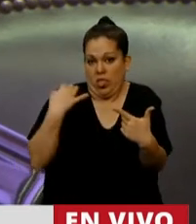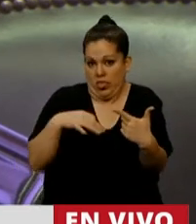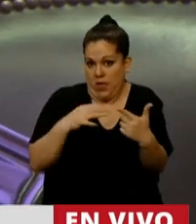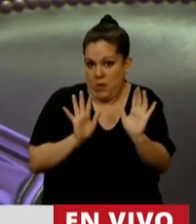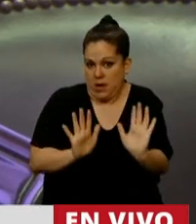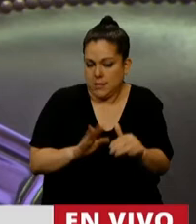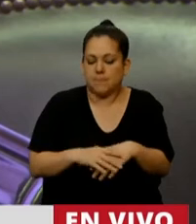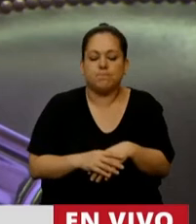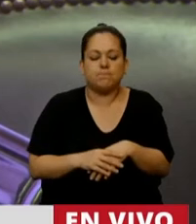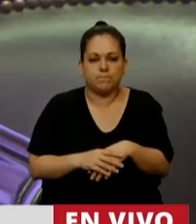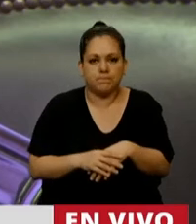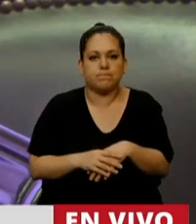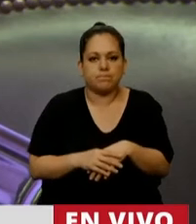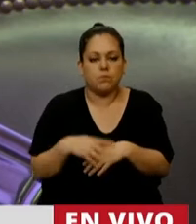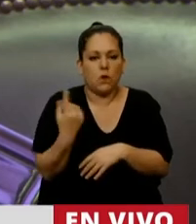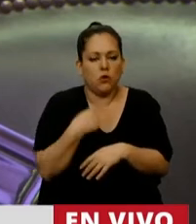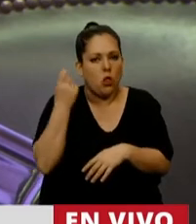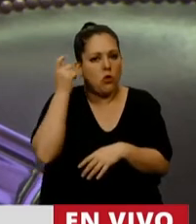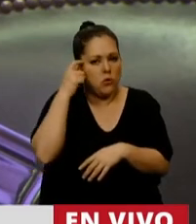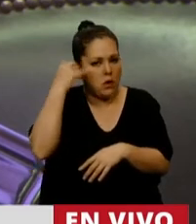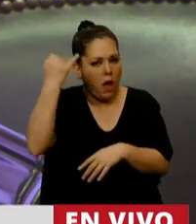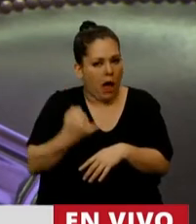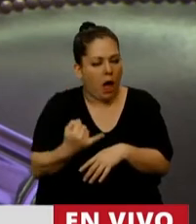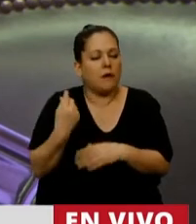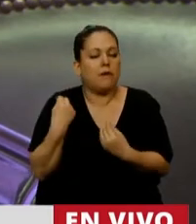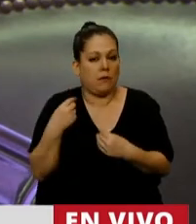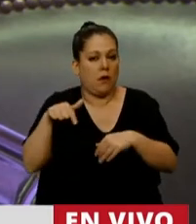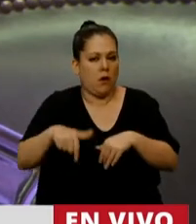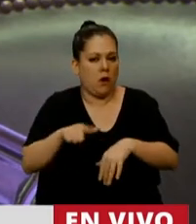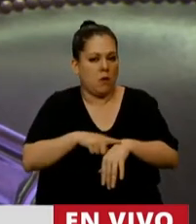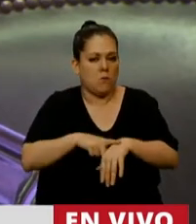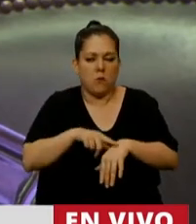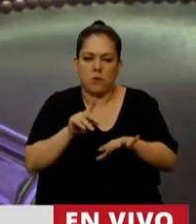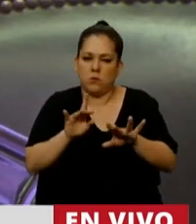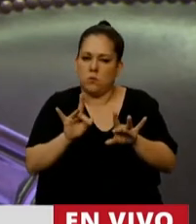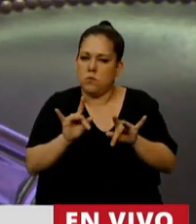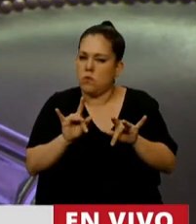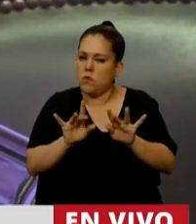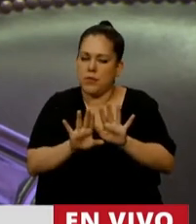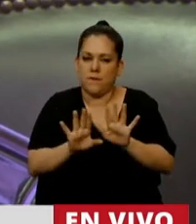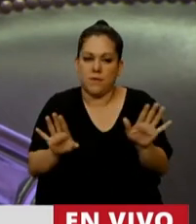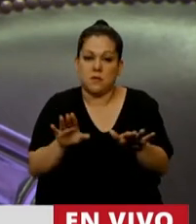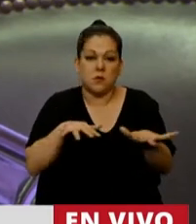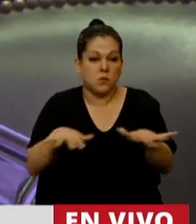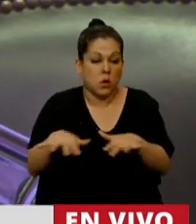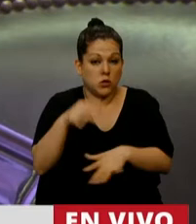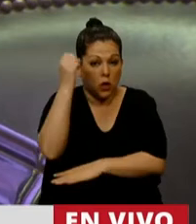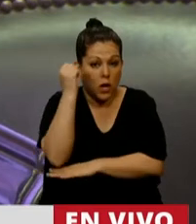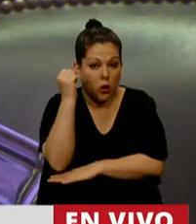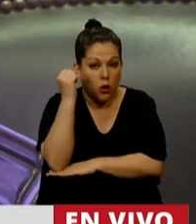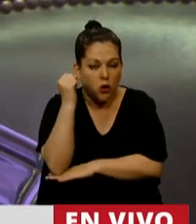Todos somos conscientes que estamos transitando momentos muy difíciles. La situación económica